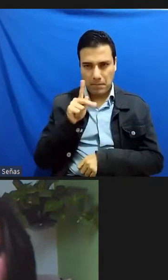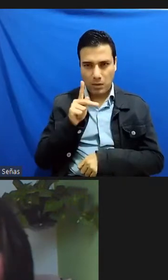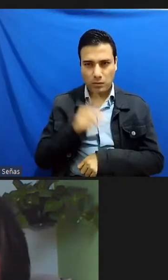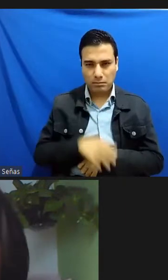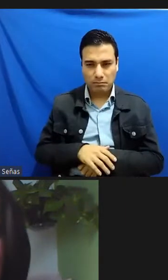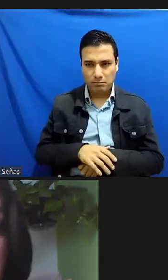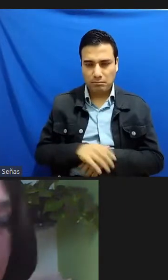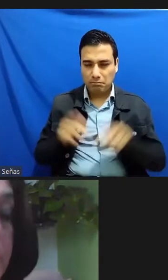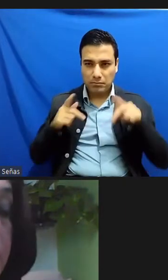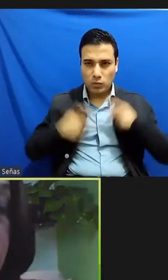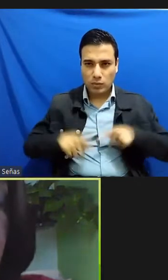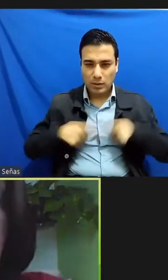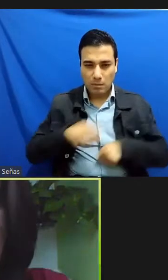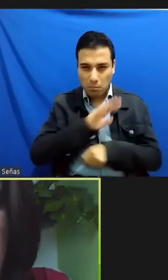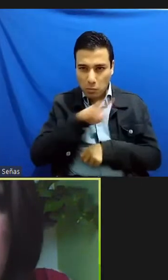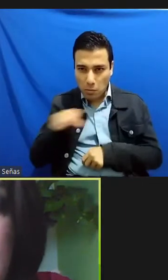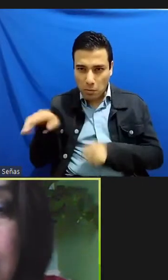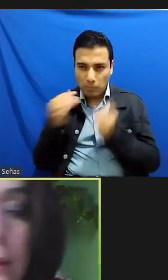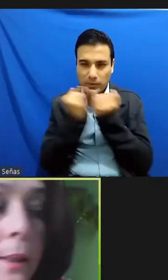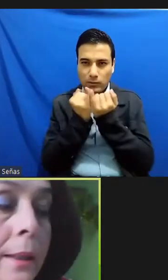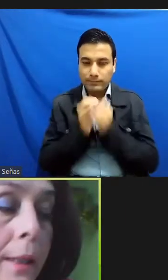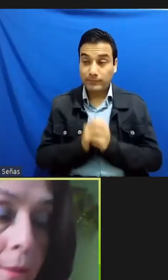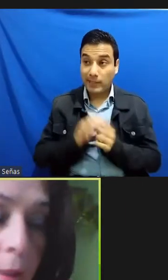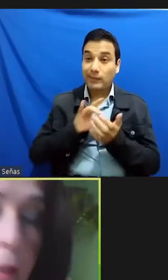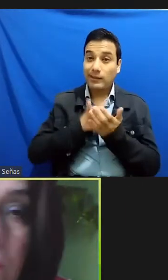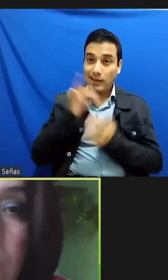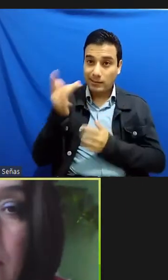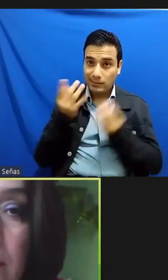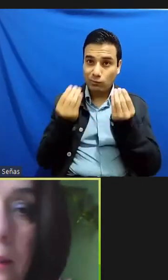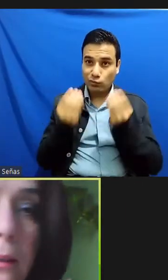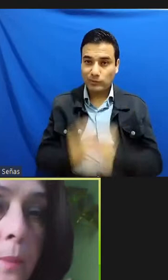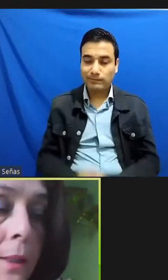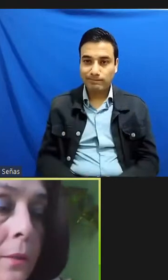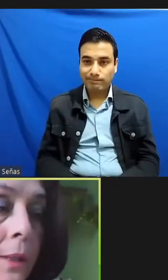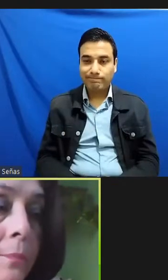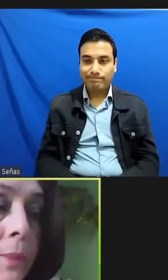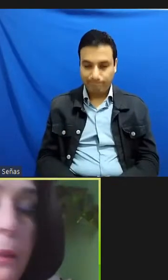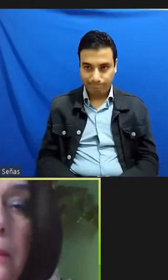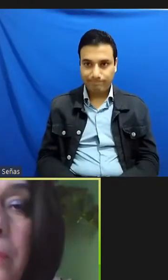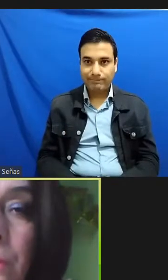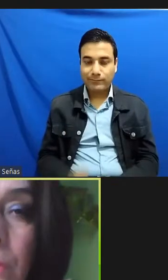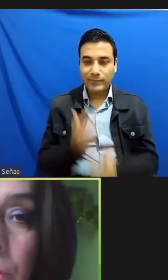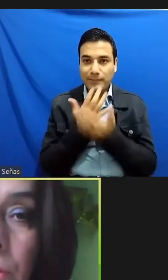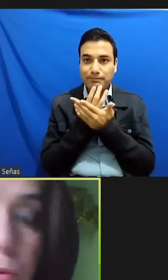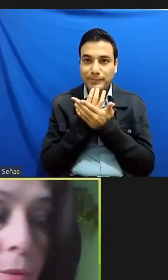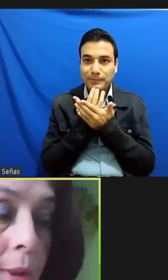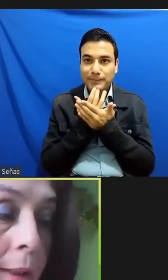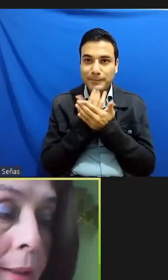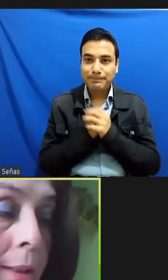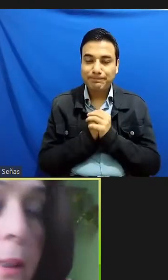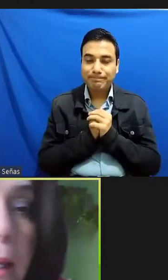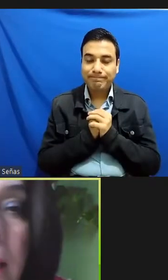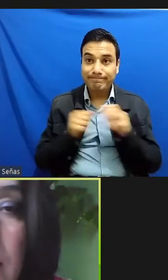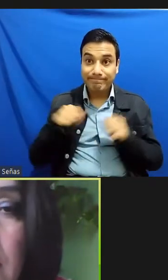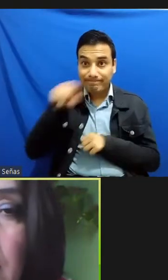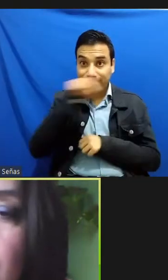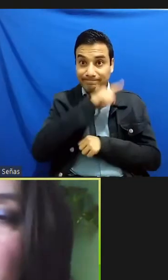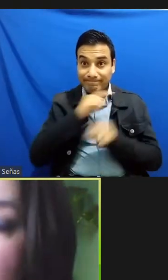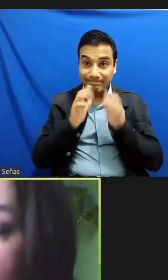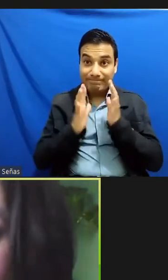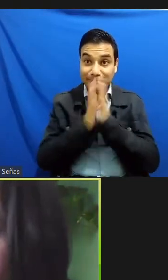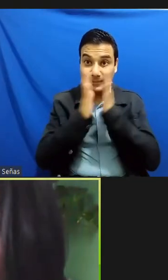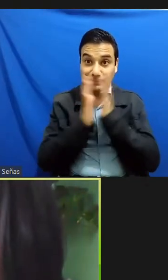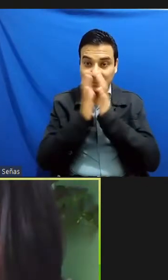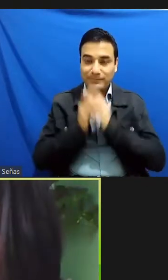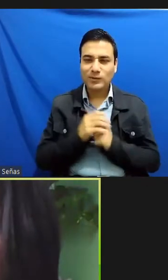sí muchas gracias seguimos aquí esperando la participación de todos ustedes y